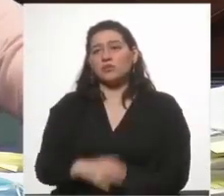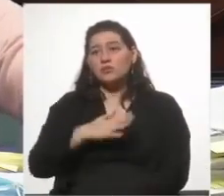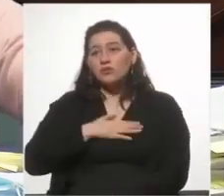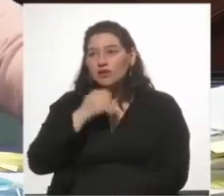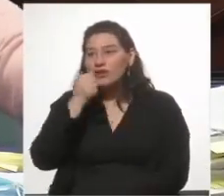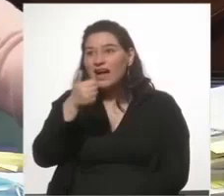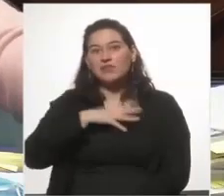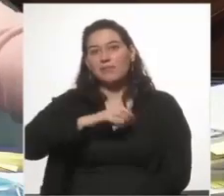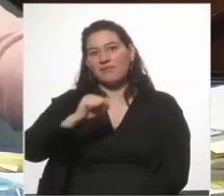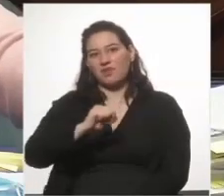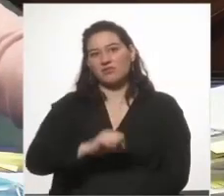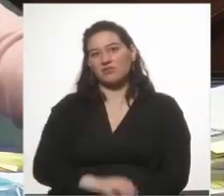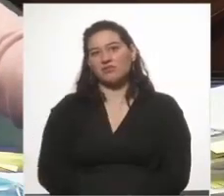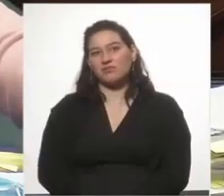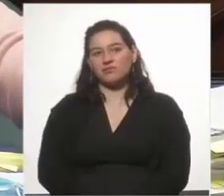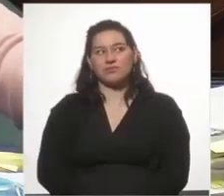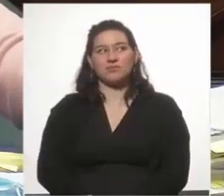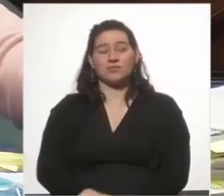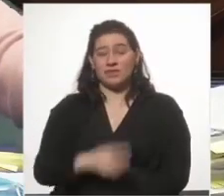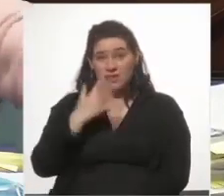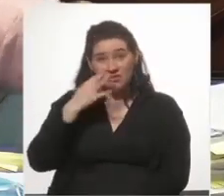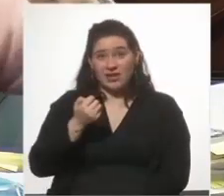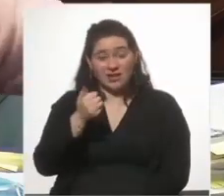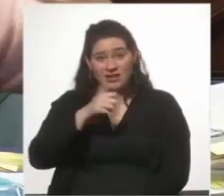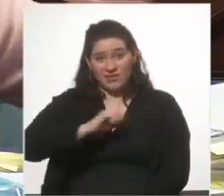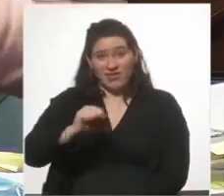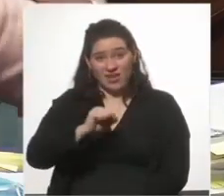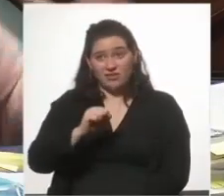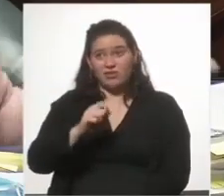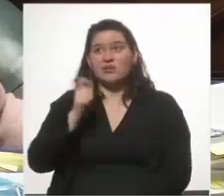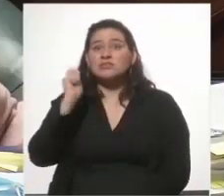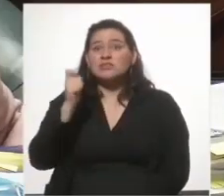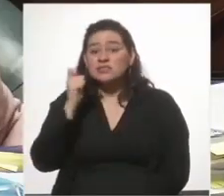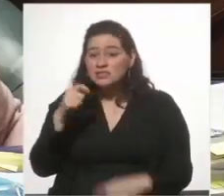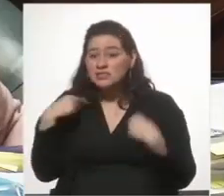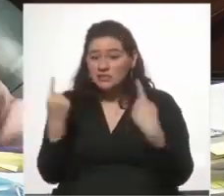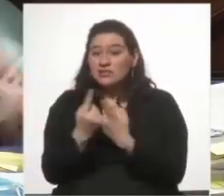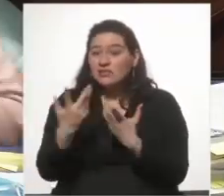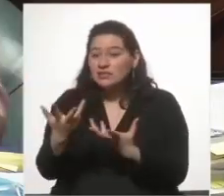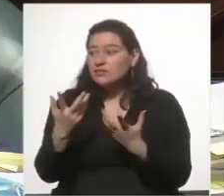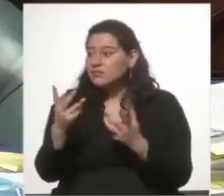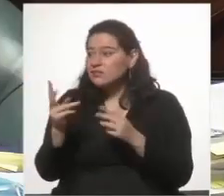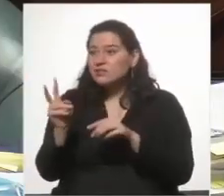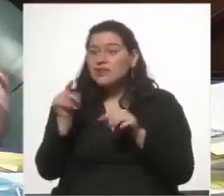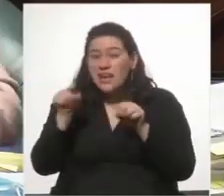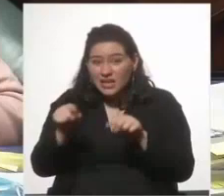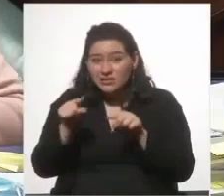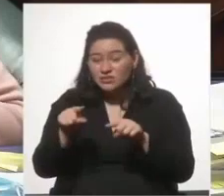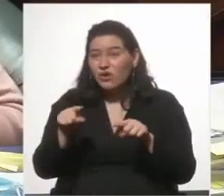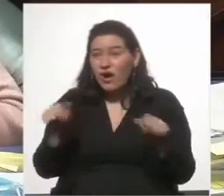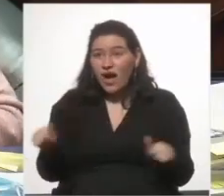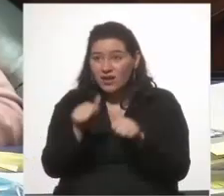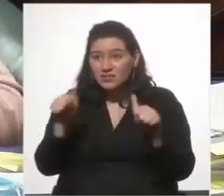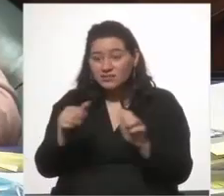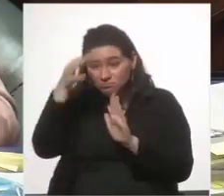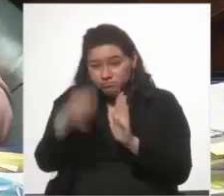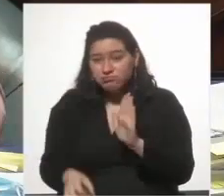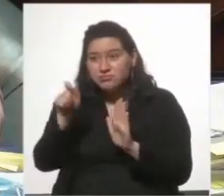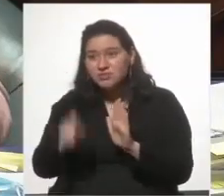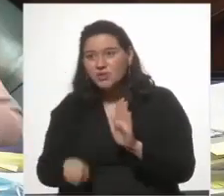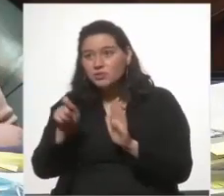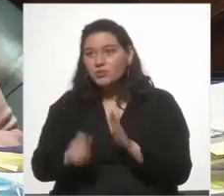casi me infarto de verdad porque digo en manos de quienes estamos estos son los que aplican supuestamente la